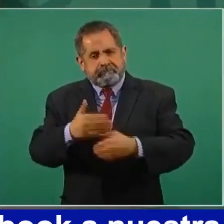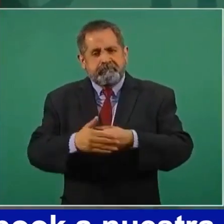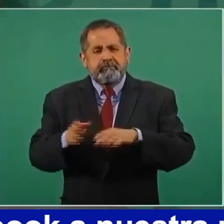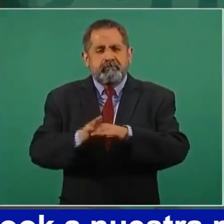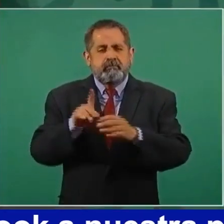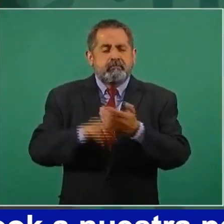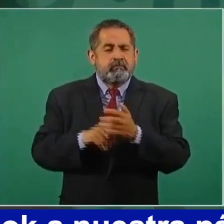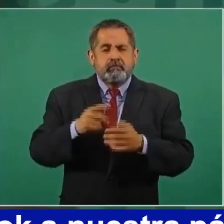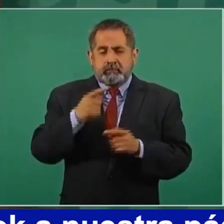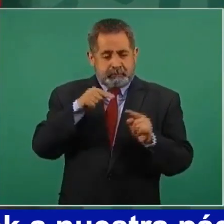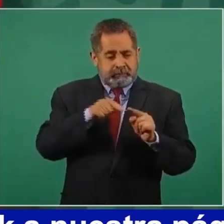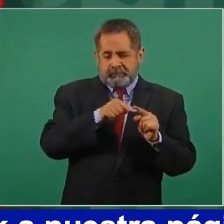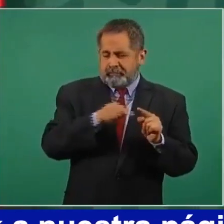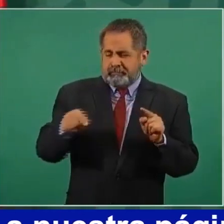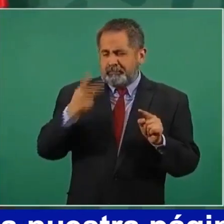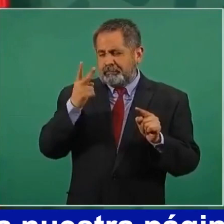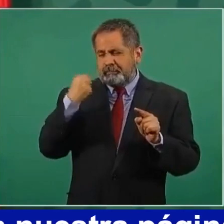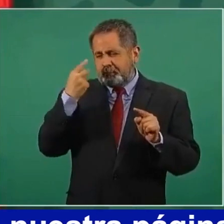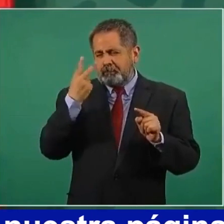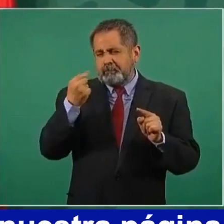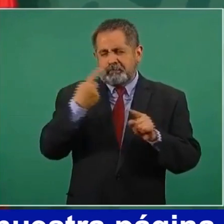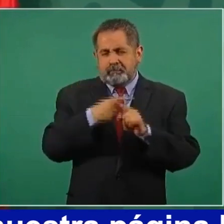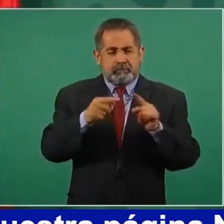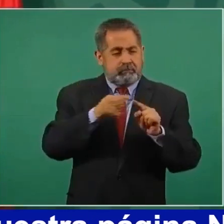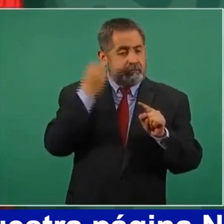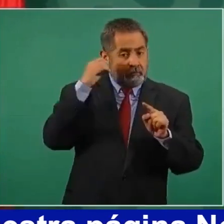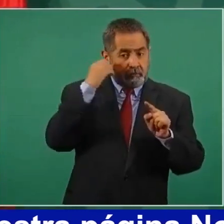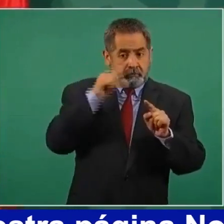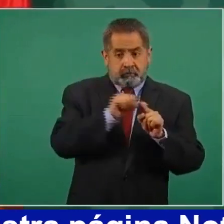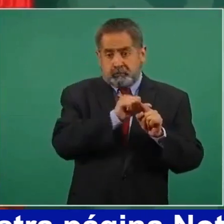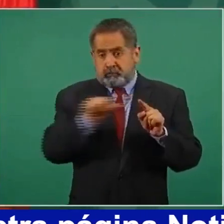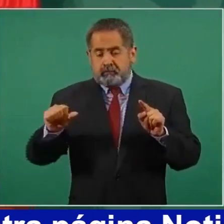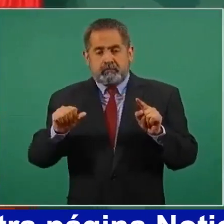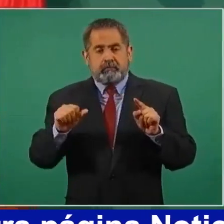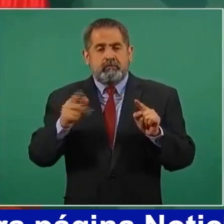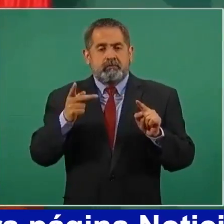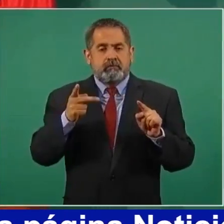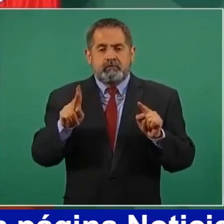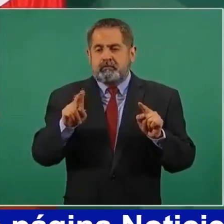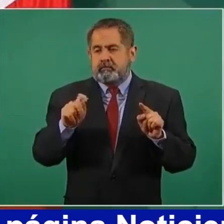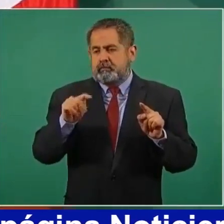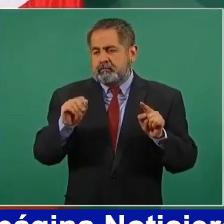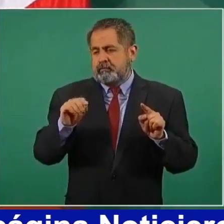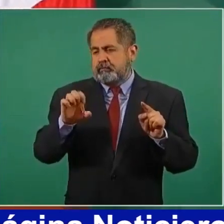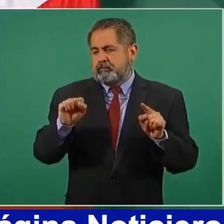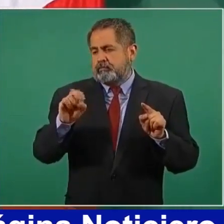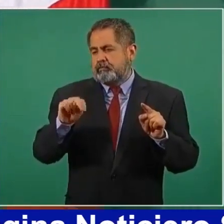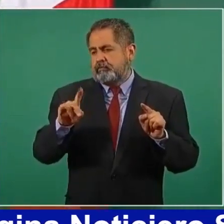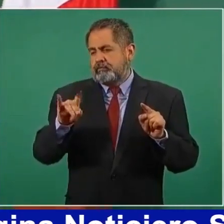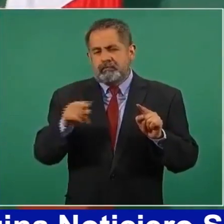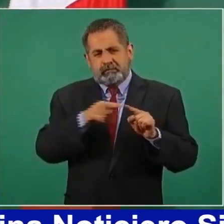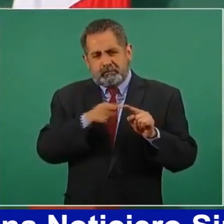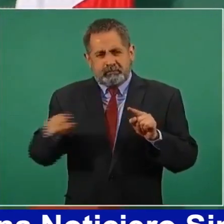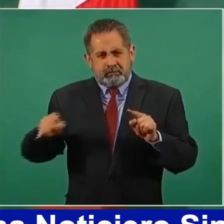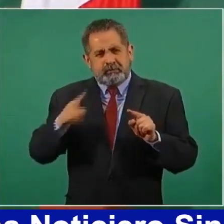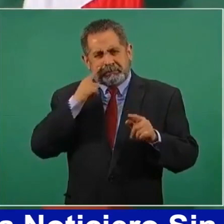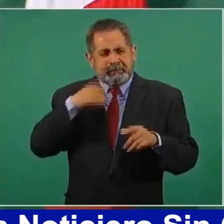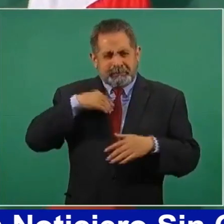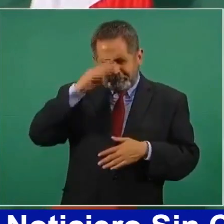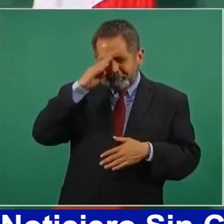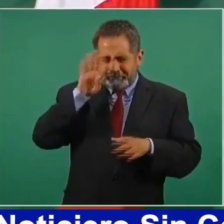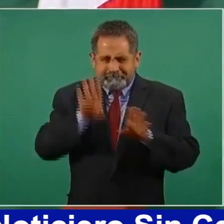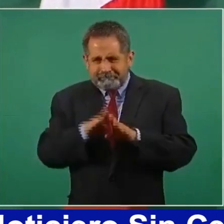Y el paso de la reina está también en esa región